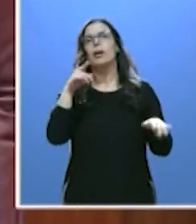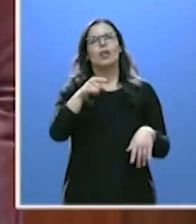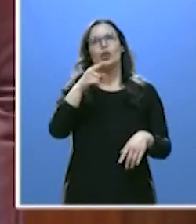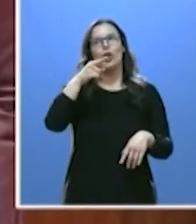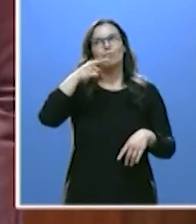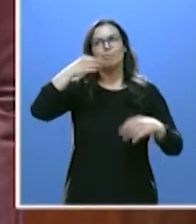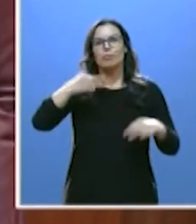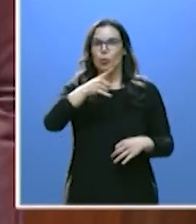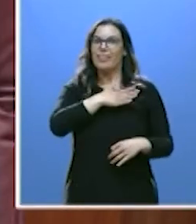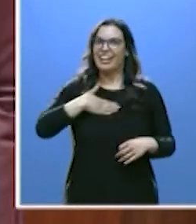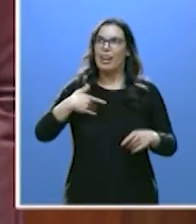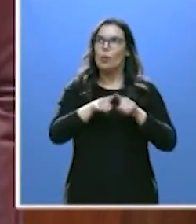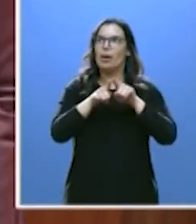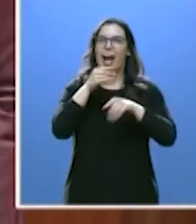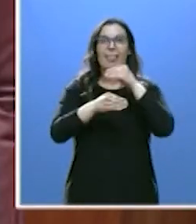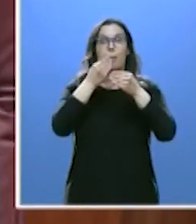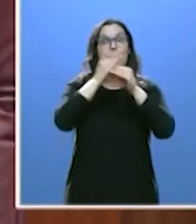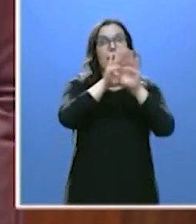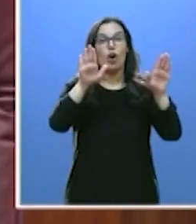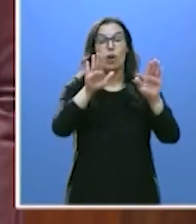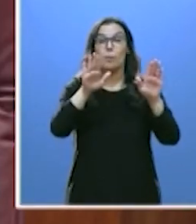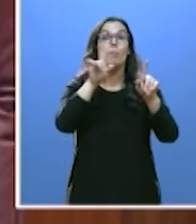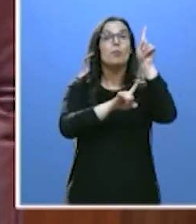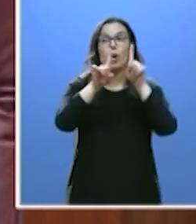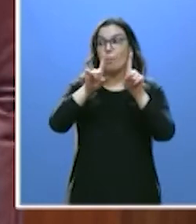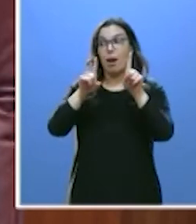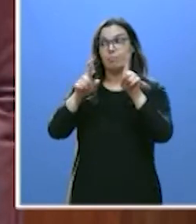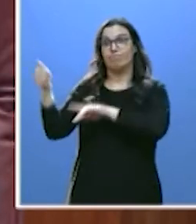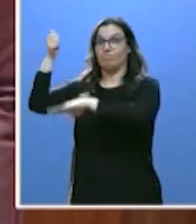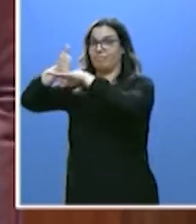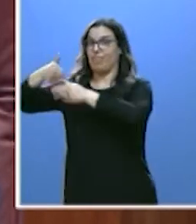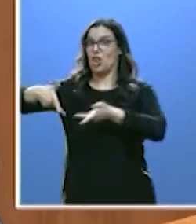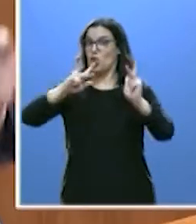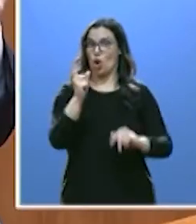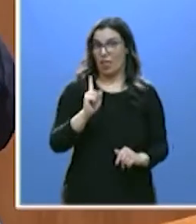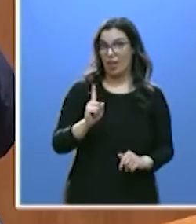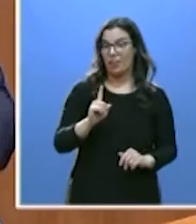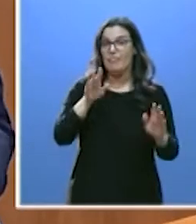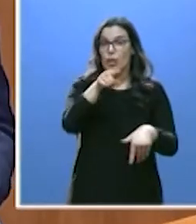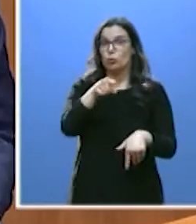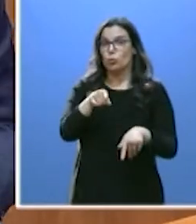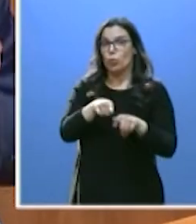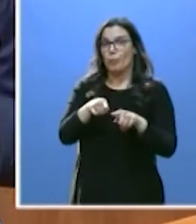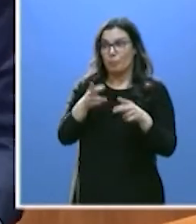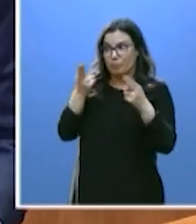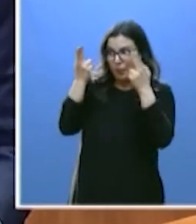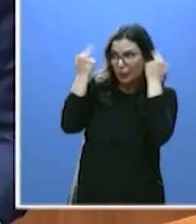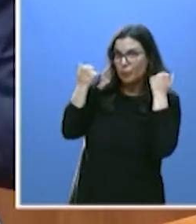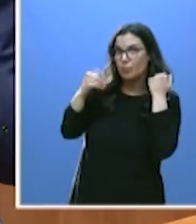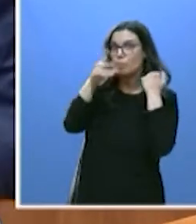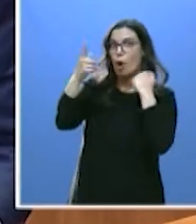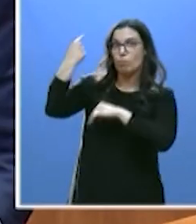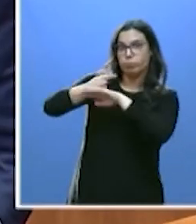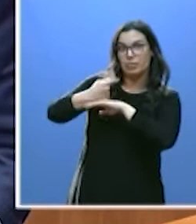mejor voluntad. Pero el problema es que no le han dejado. Usted ha cedido a las órdenes de Sánchez